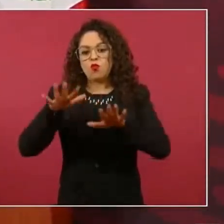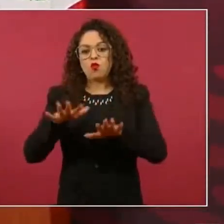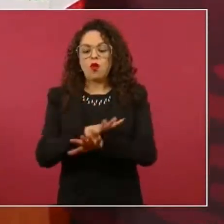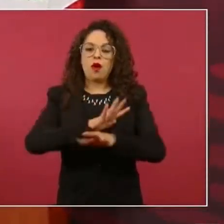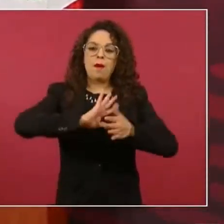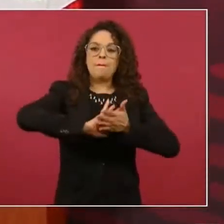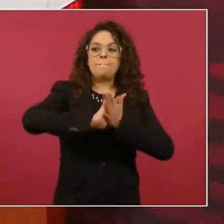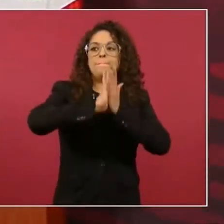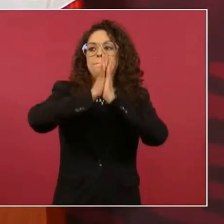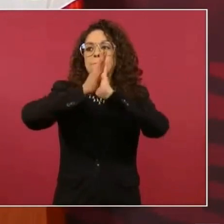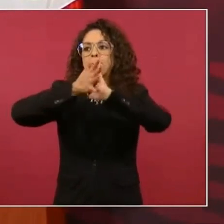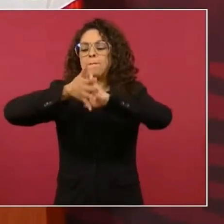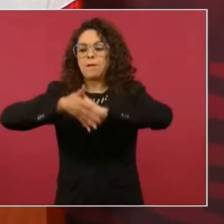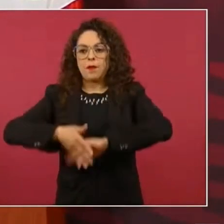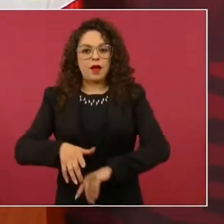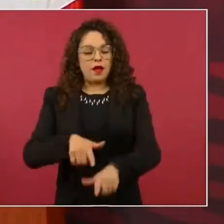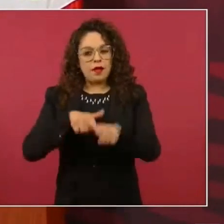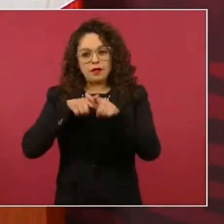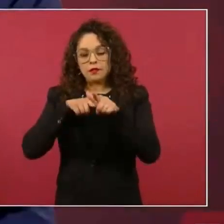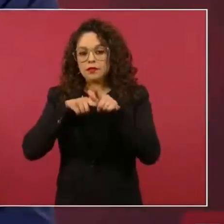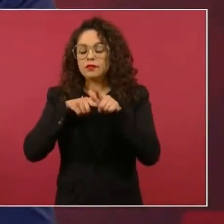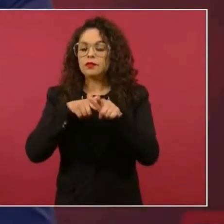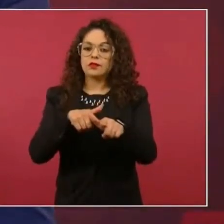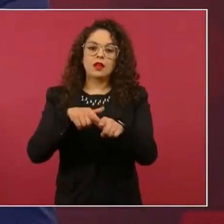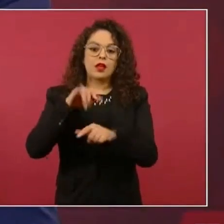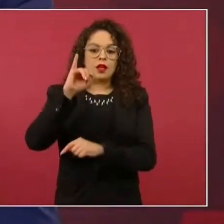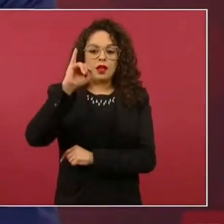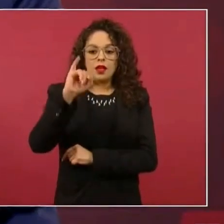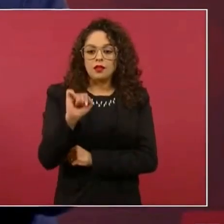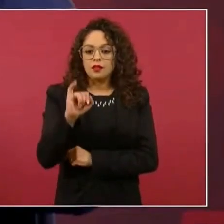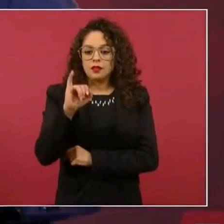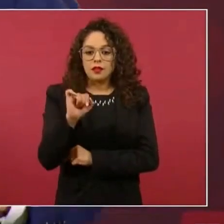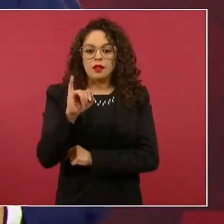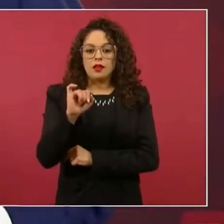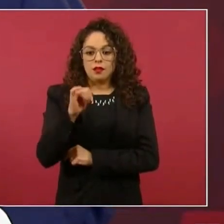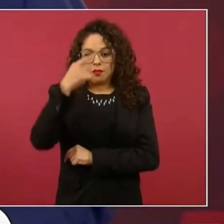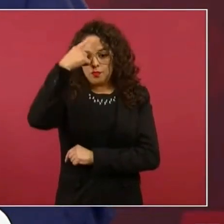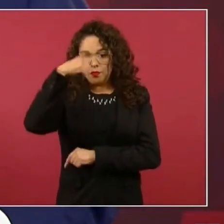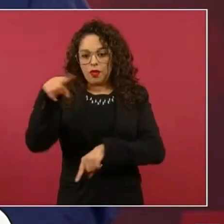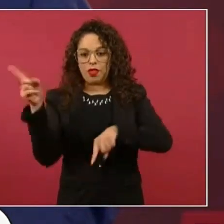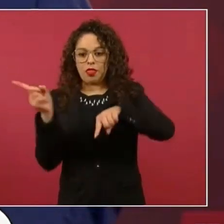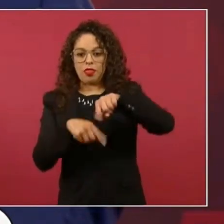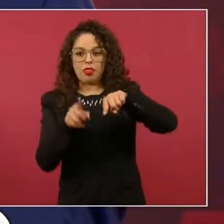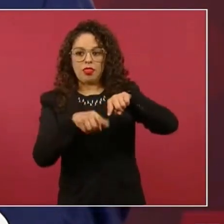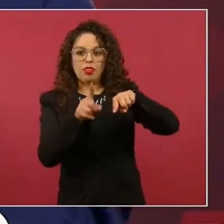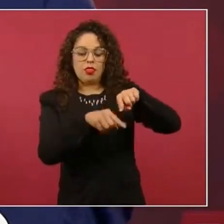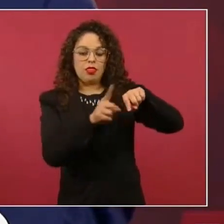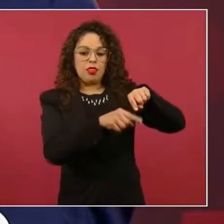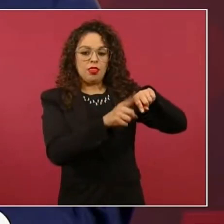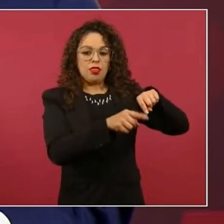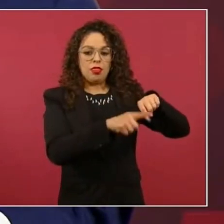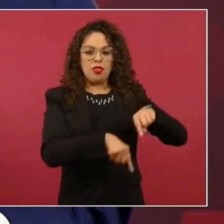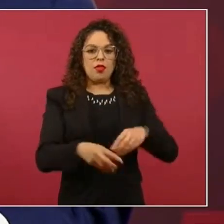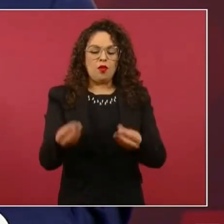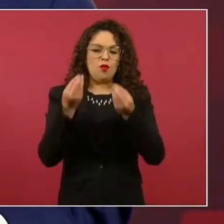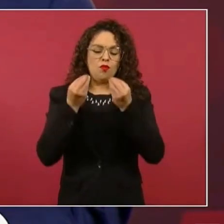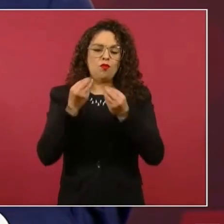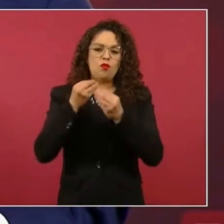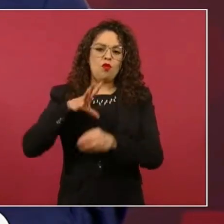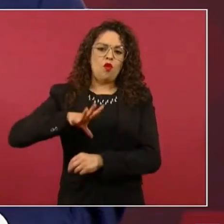de limpia de estos excesos.